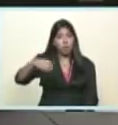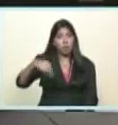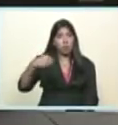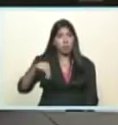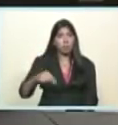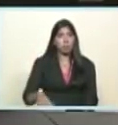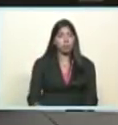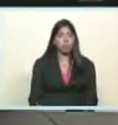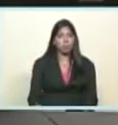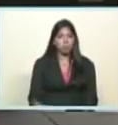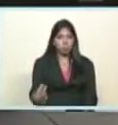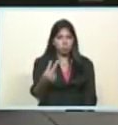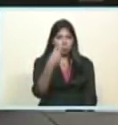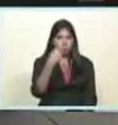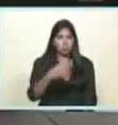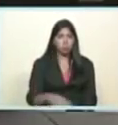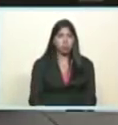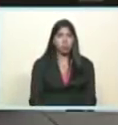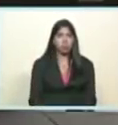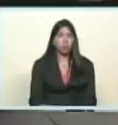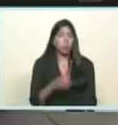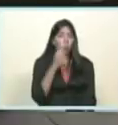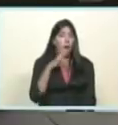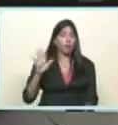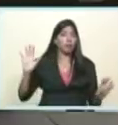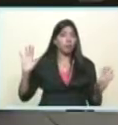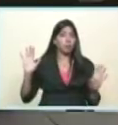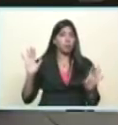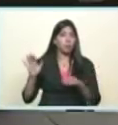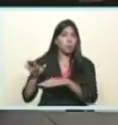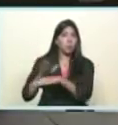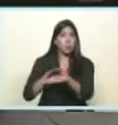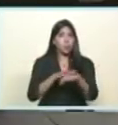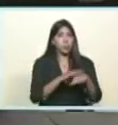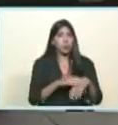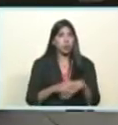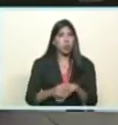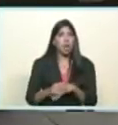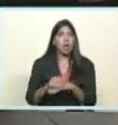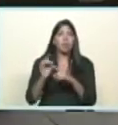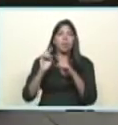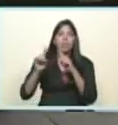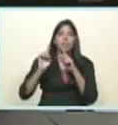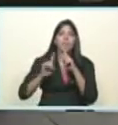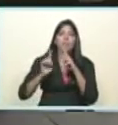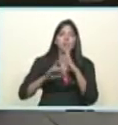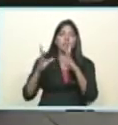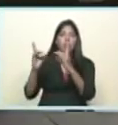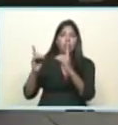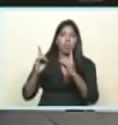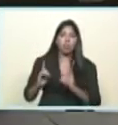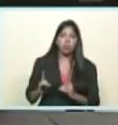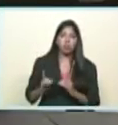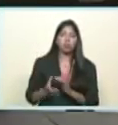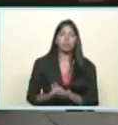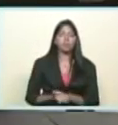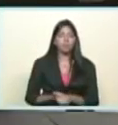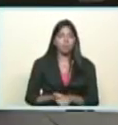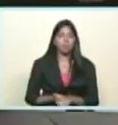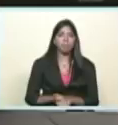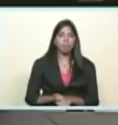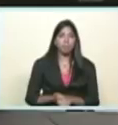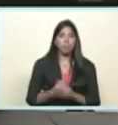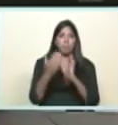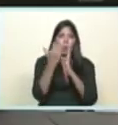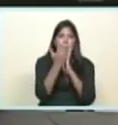compatriotas que me escuchan bueno anunciar un conjunto de medidas un conjunto de decisiones